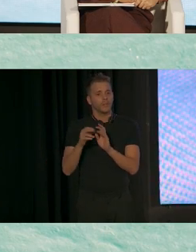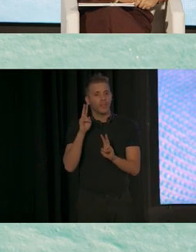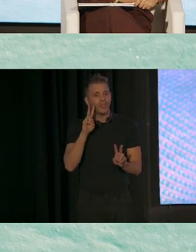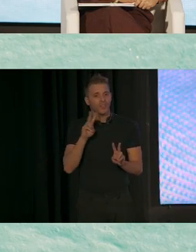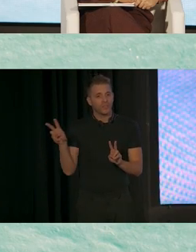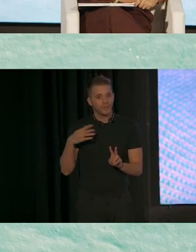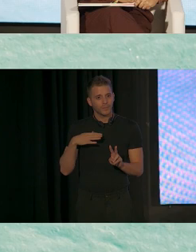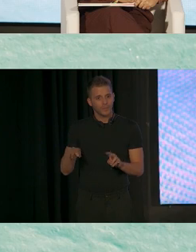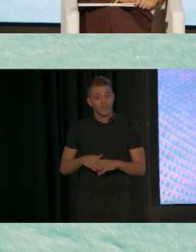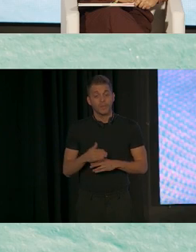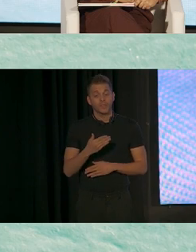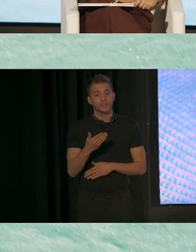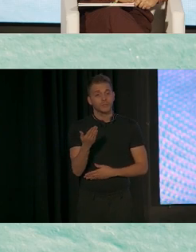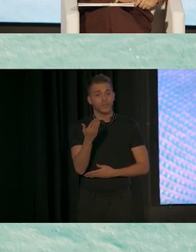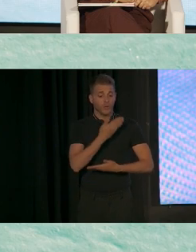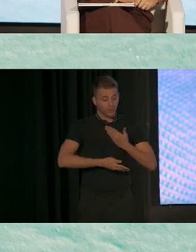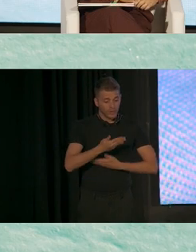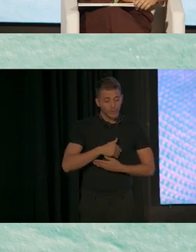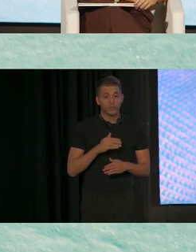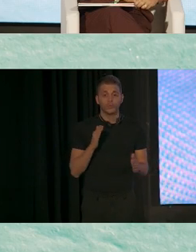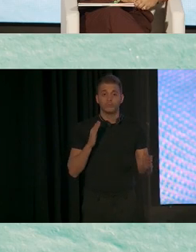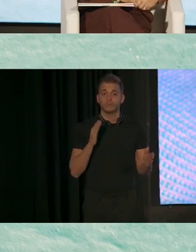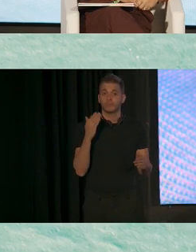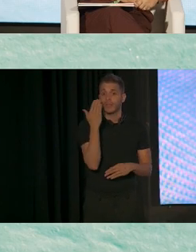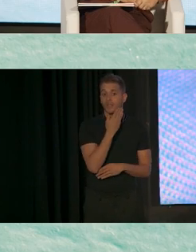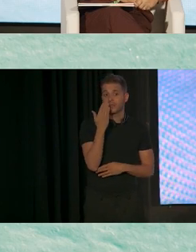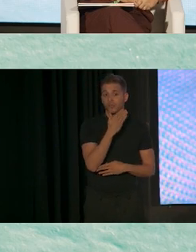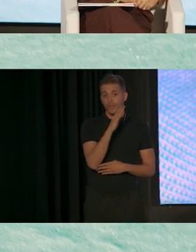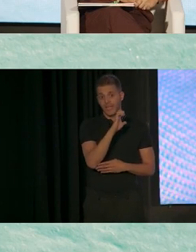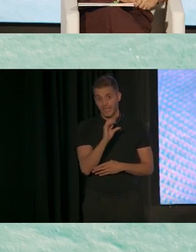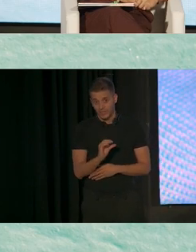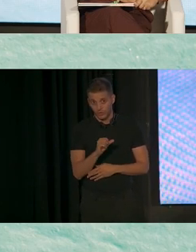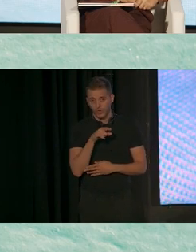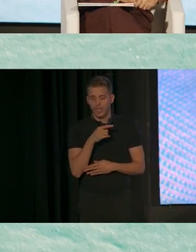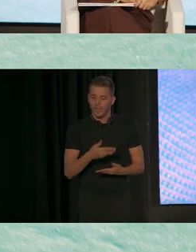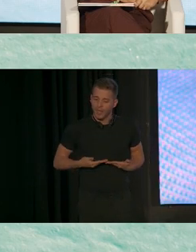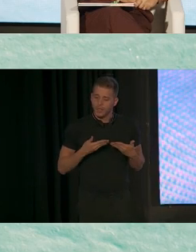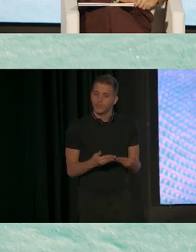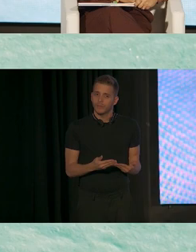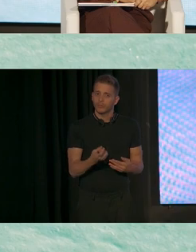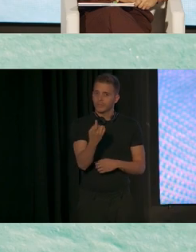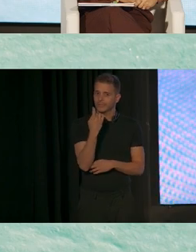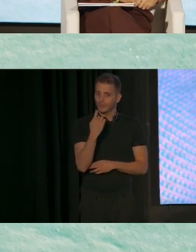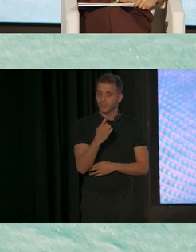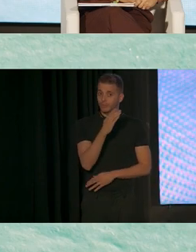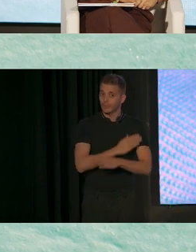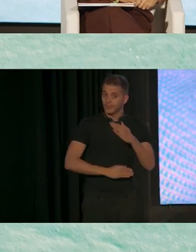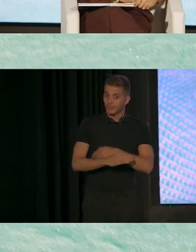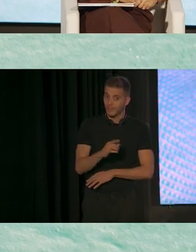una colaboración con las escuelas secundaria y ayudamos a los estudiantes con discapacidades al desarrollo,